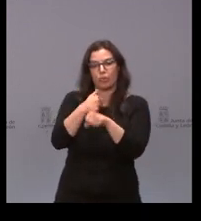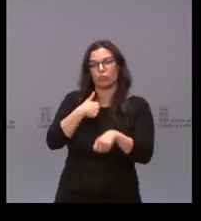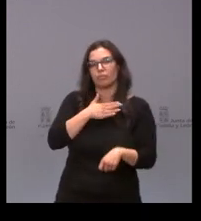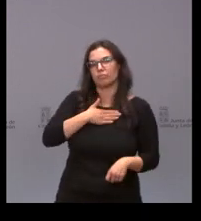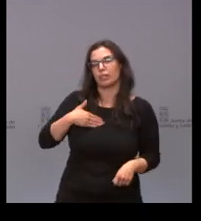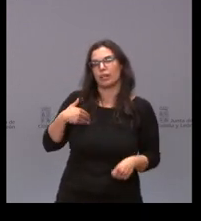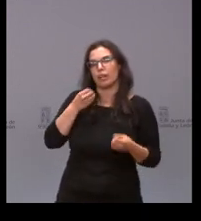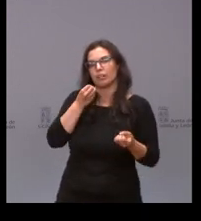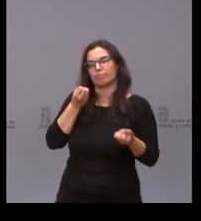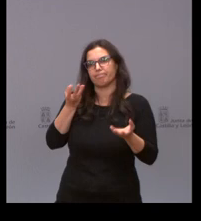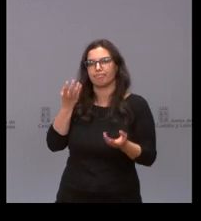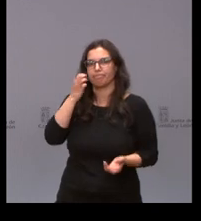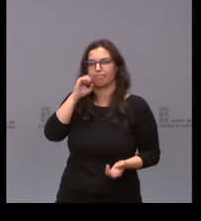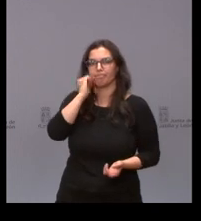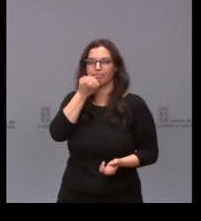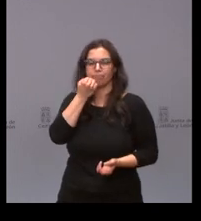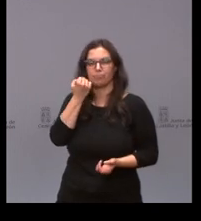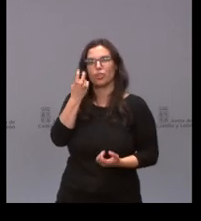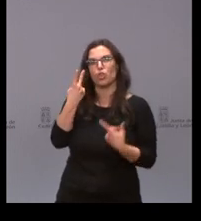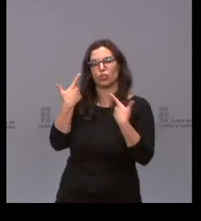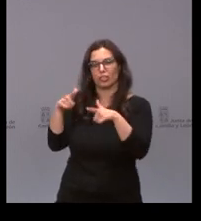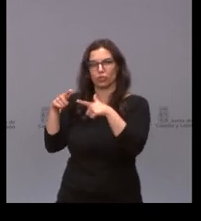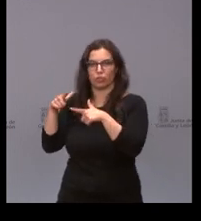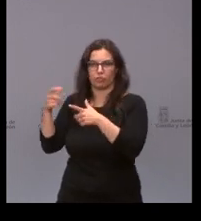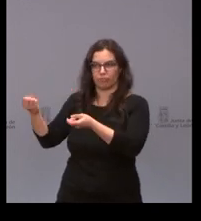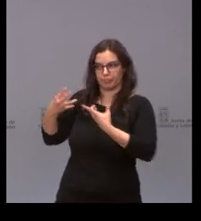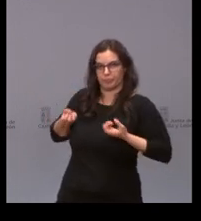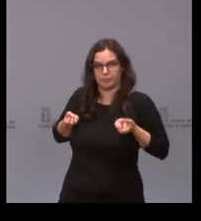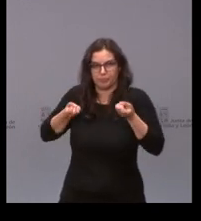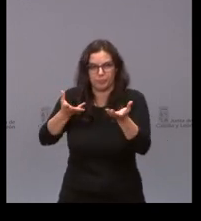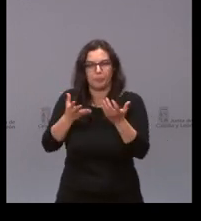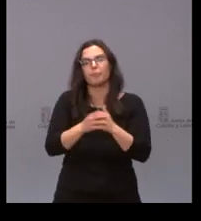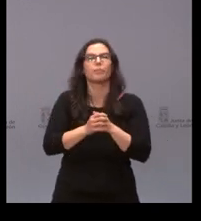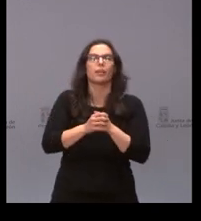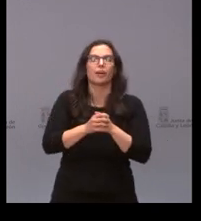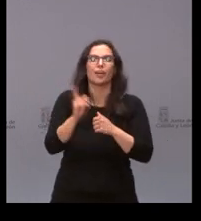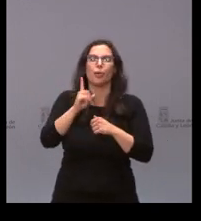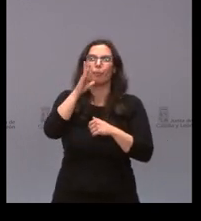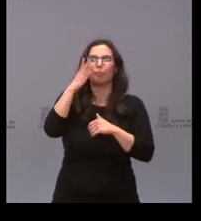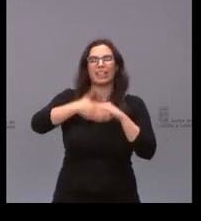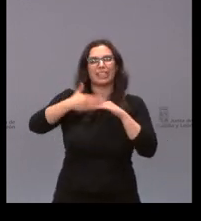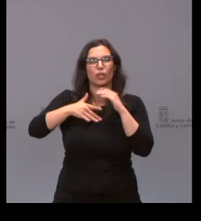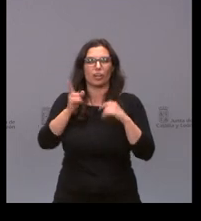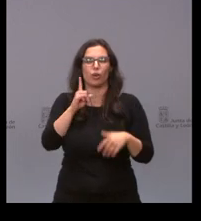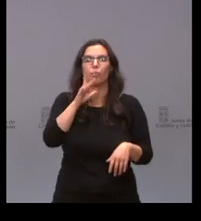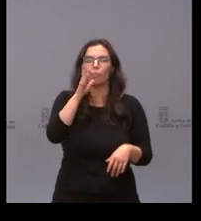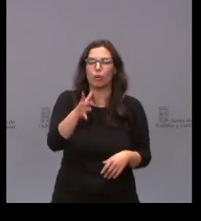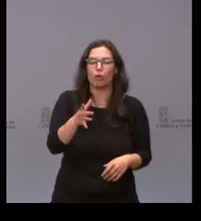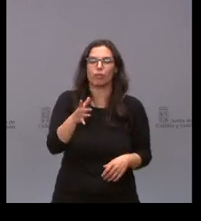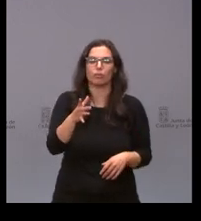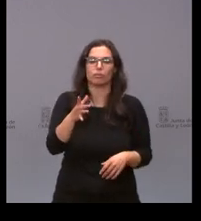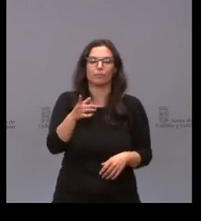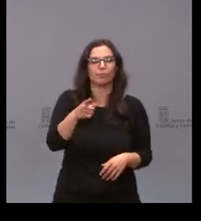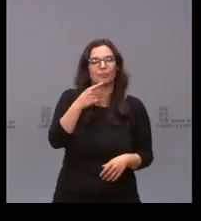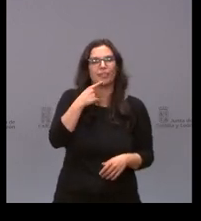la queja de dos sectores que nos llegan a nosotros no ya tanto por las restricciones sino porque dicen que no tienen un plan